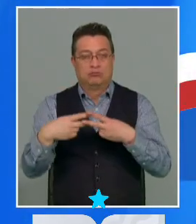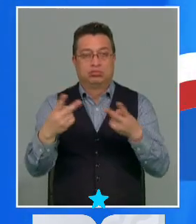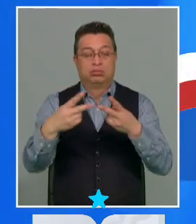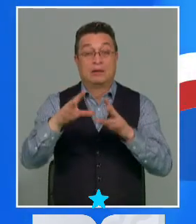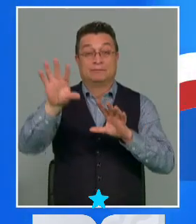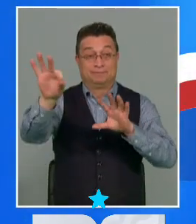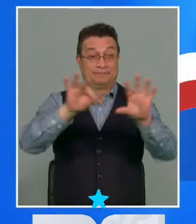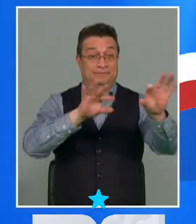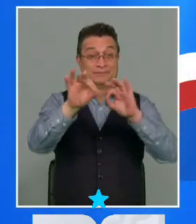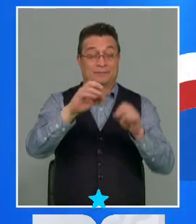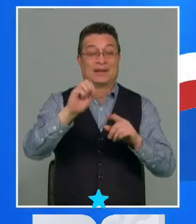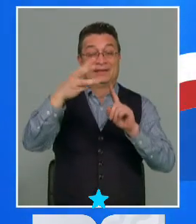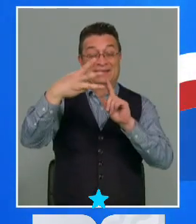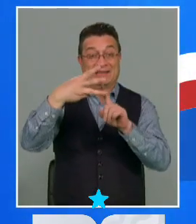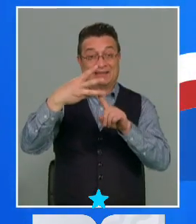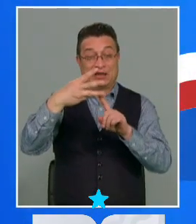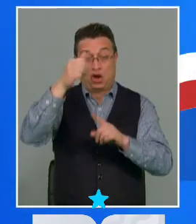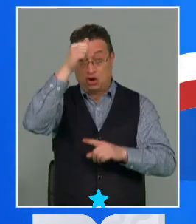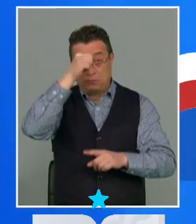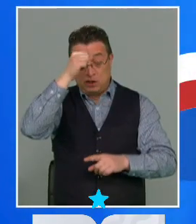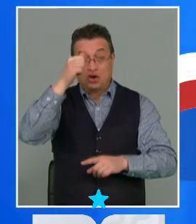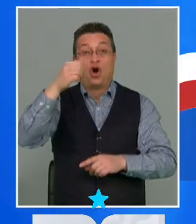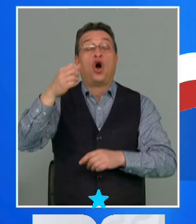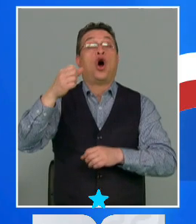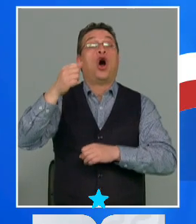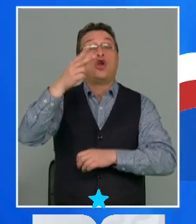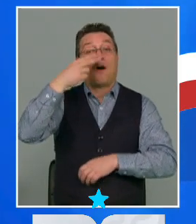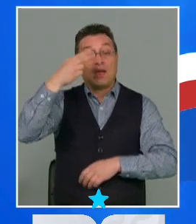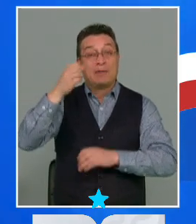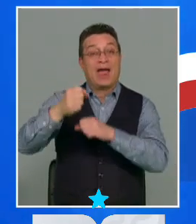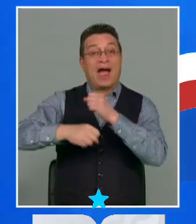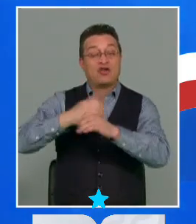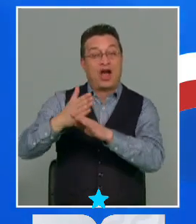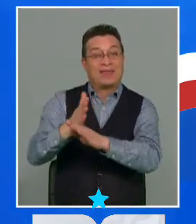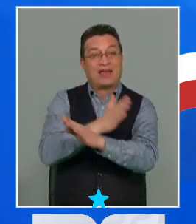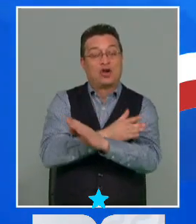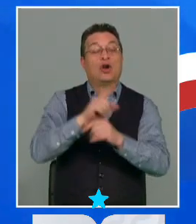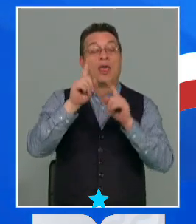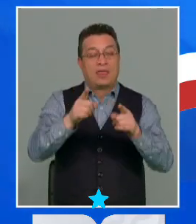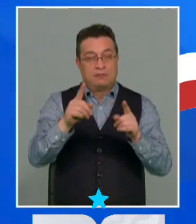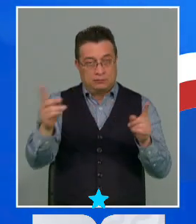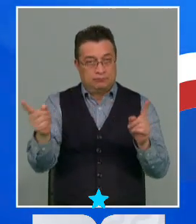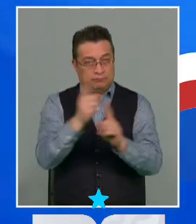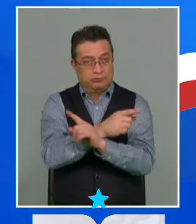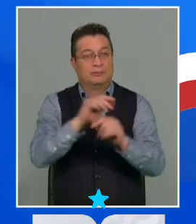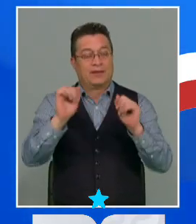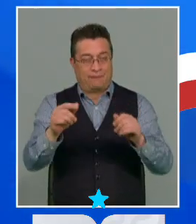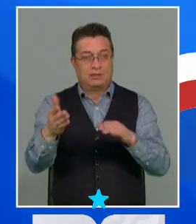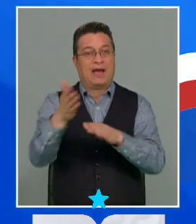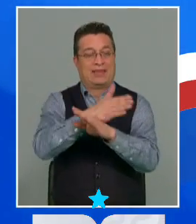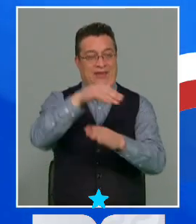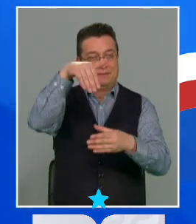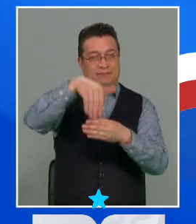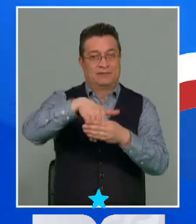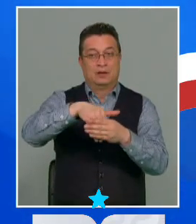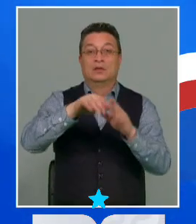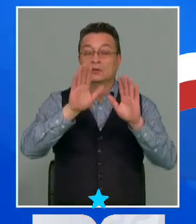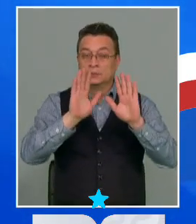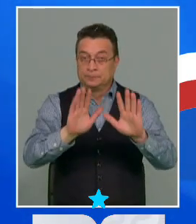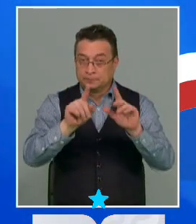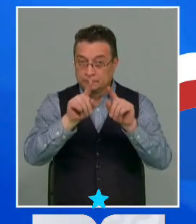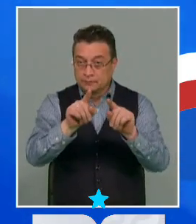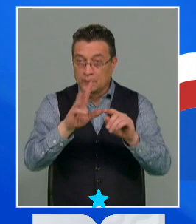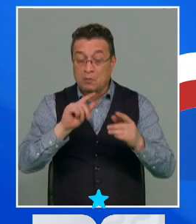elección se efectuará el tercer domingo de noviembre del año anterior a aquel en que deba asesar en el cargo quien esté en funciones. Dediquémosle unos segunditos, porque